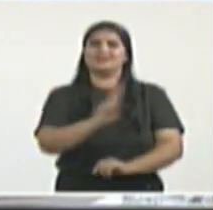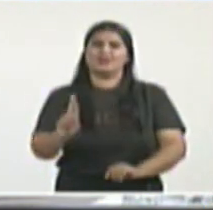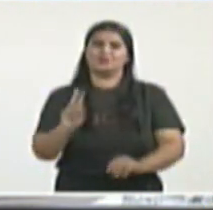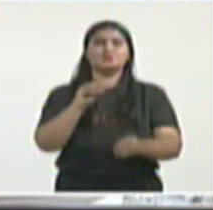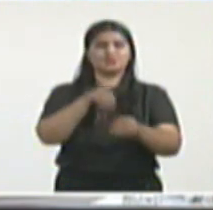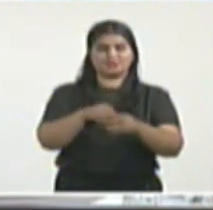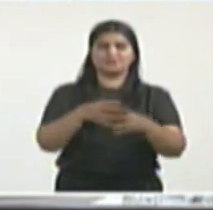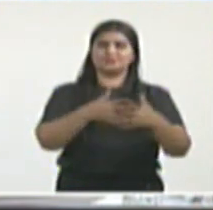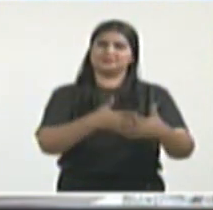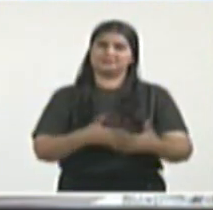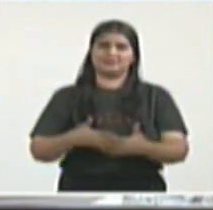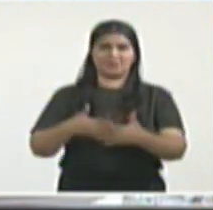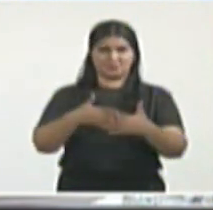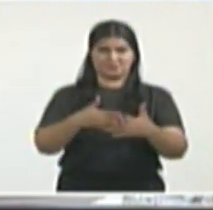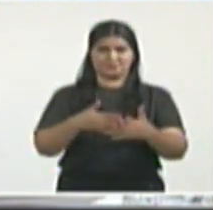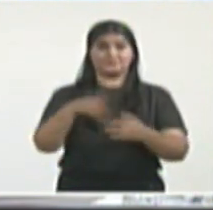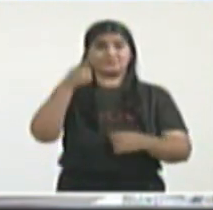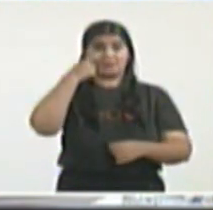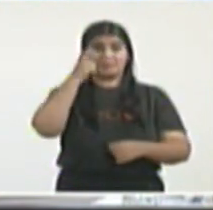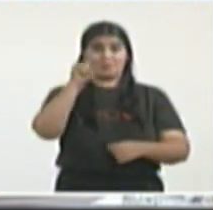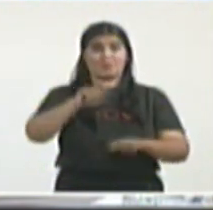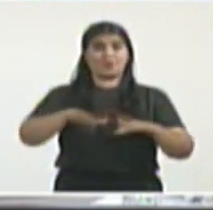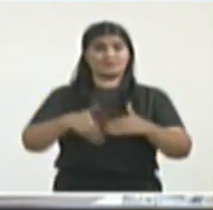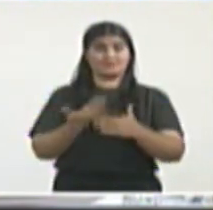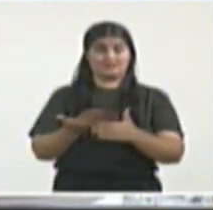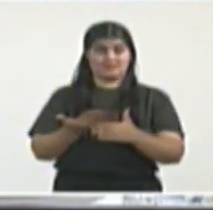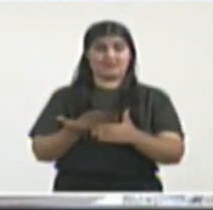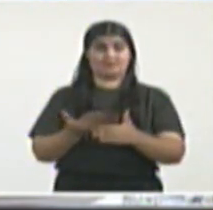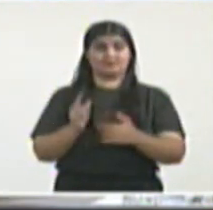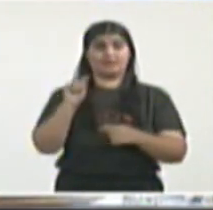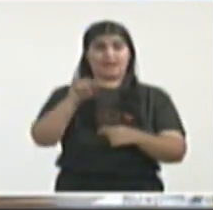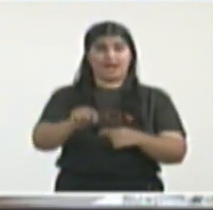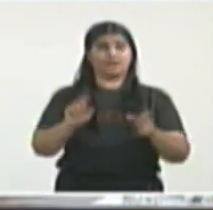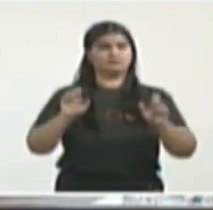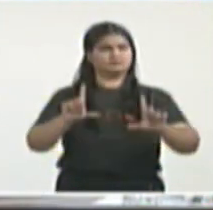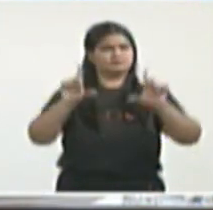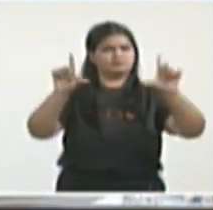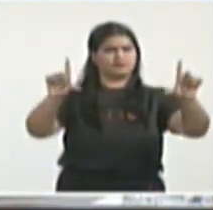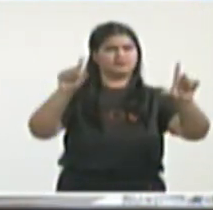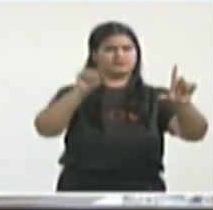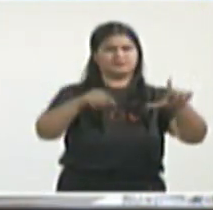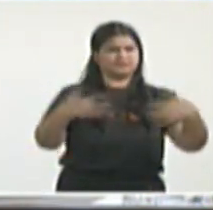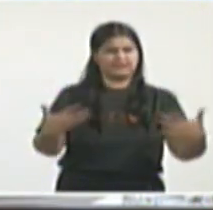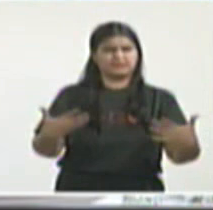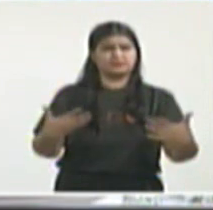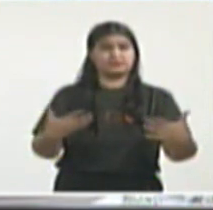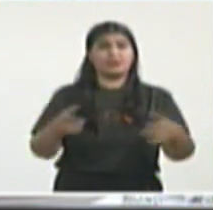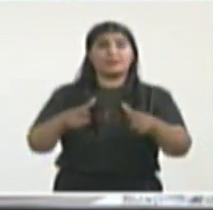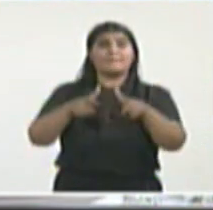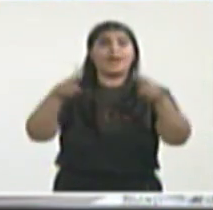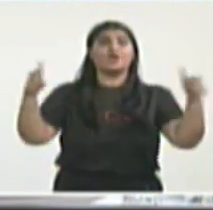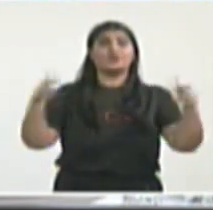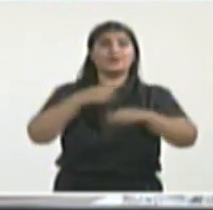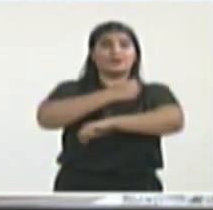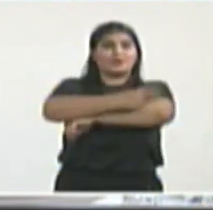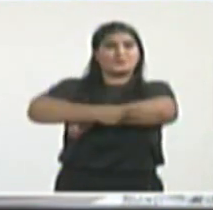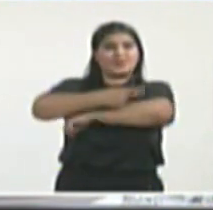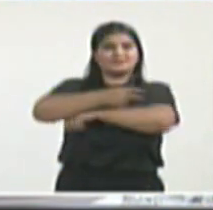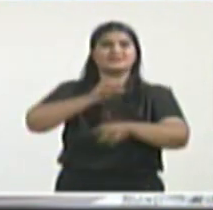países, en el debate contundente en el que Estados Unidos quedó totalmente aislado, en la desmoralización